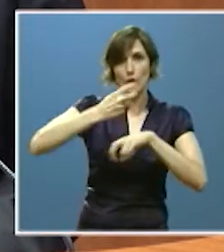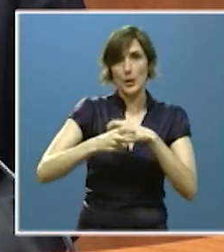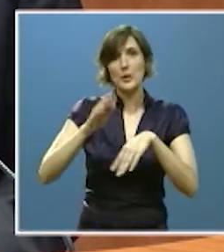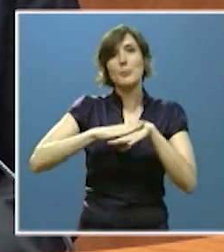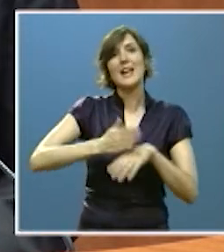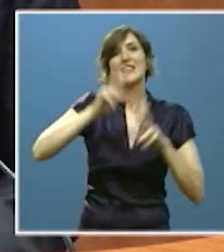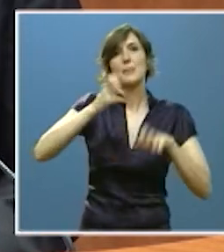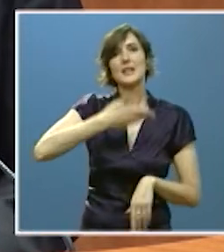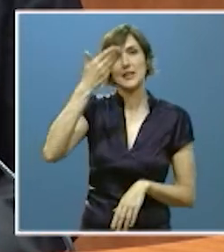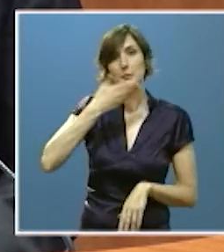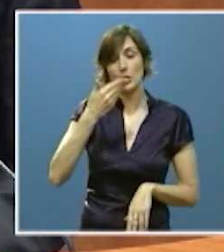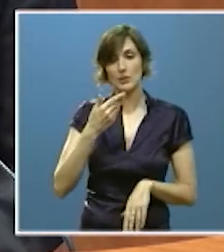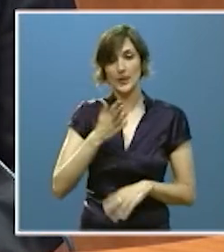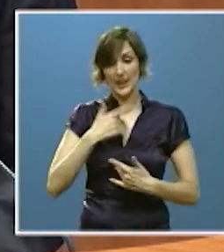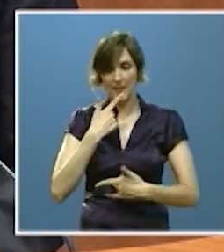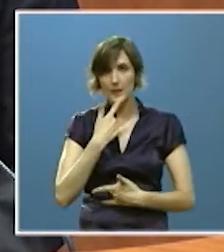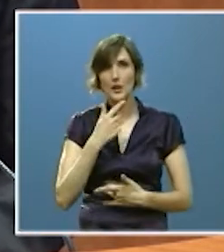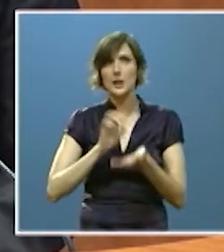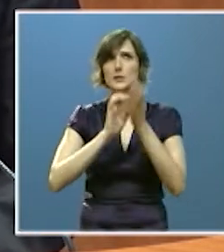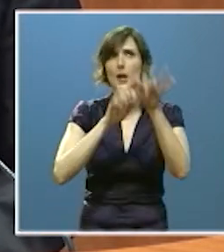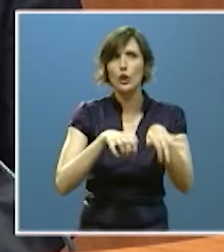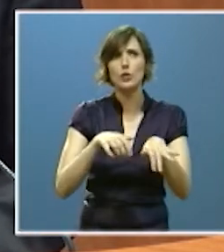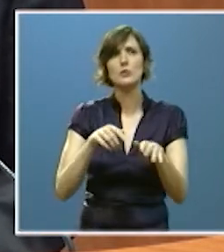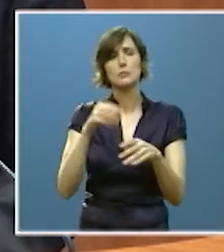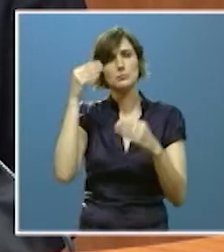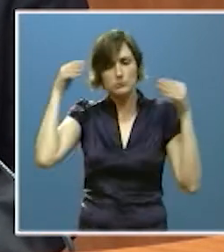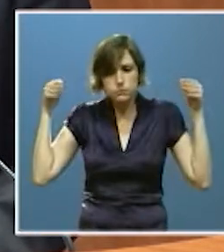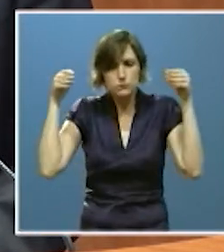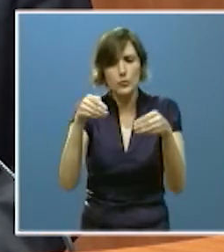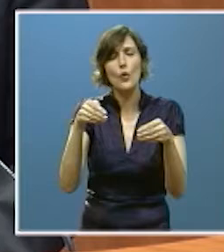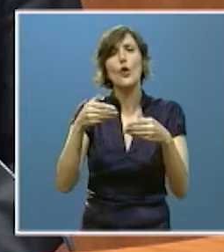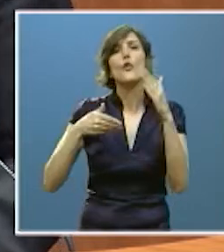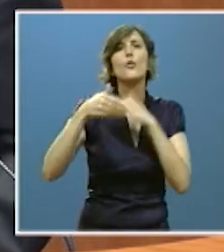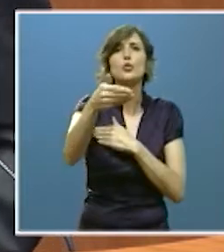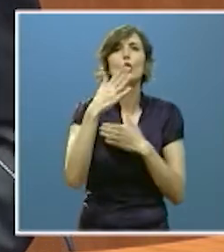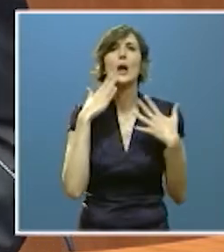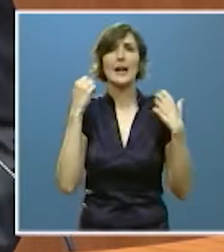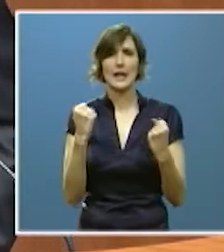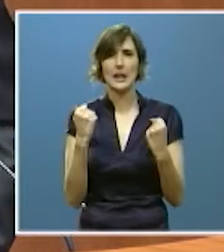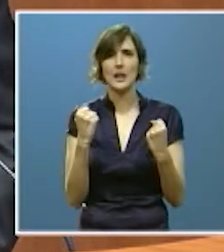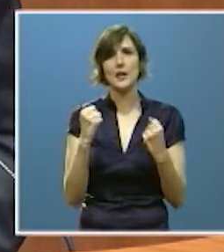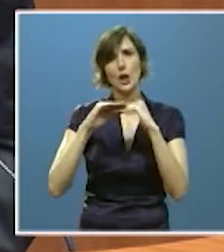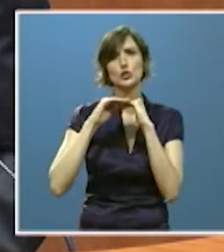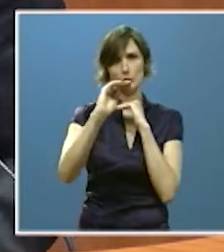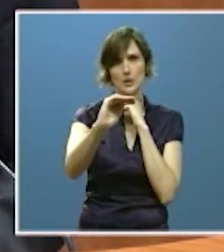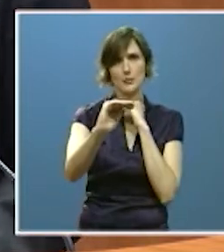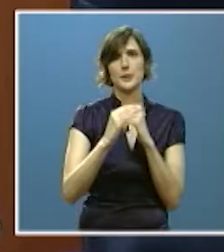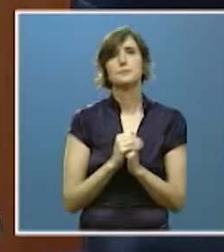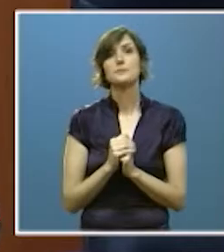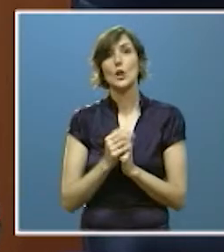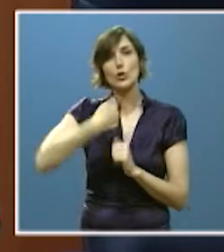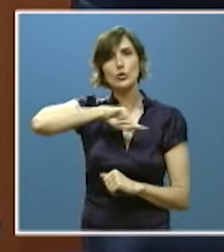está volcada, por tanto, en construir un futuro energético sostenible. Sabemos, sin embargo,